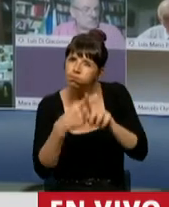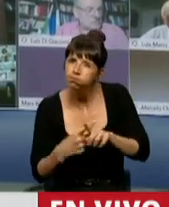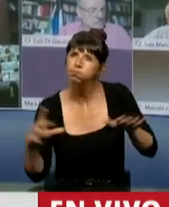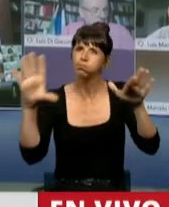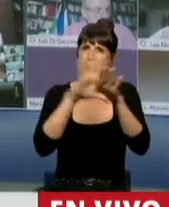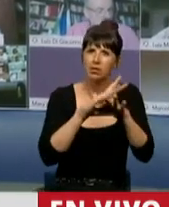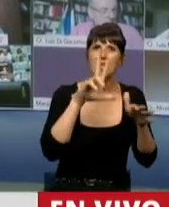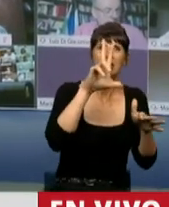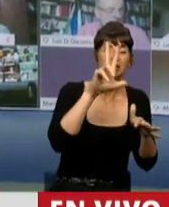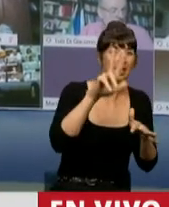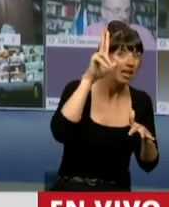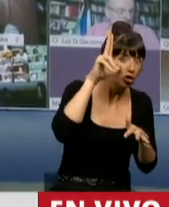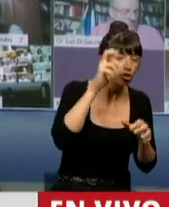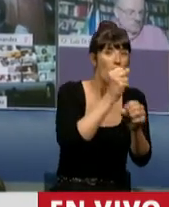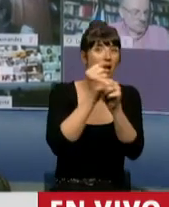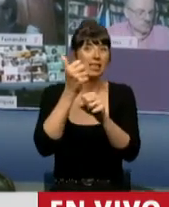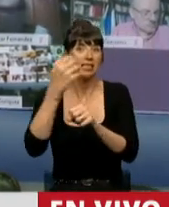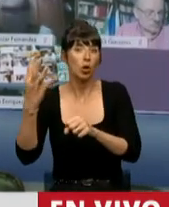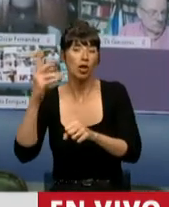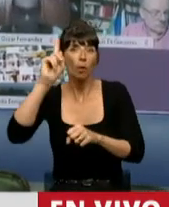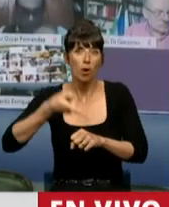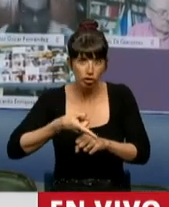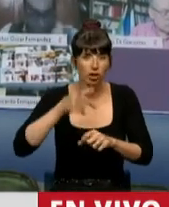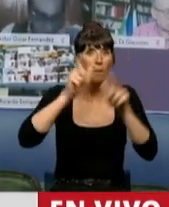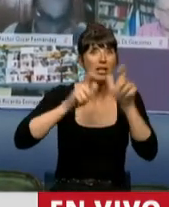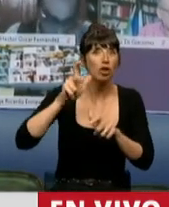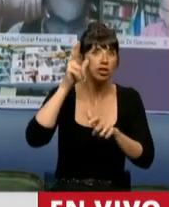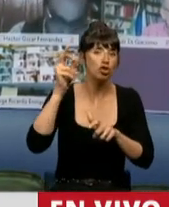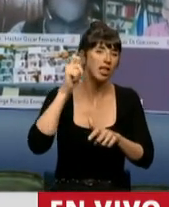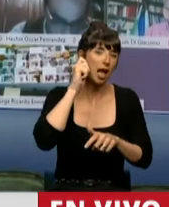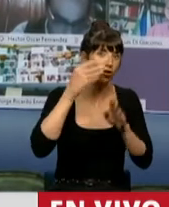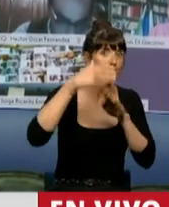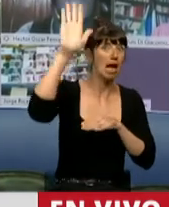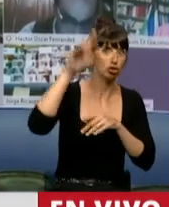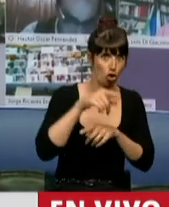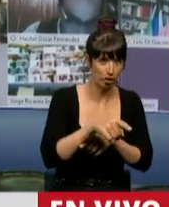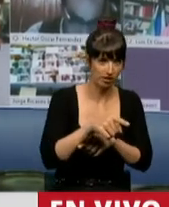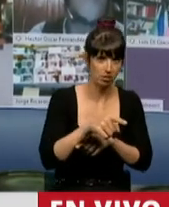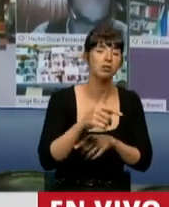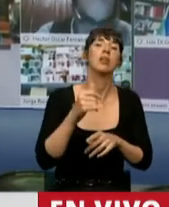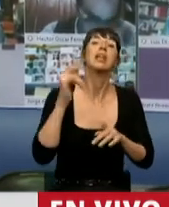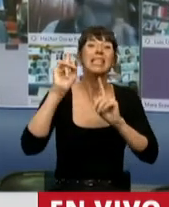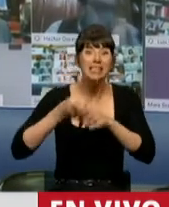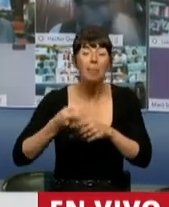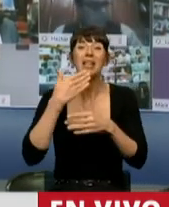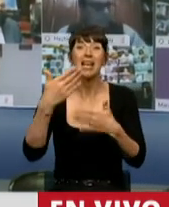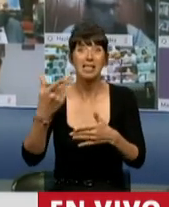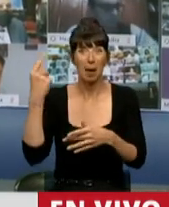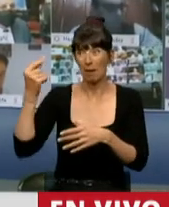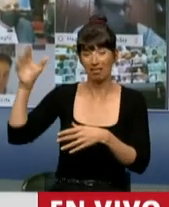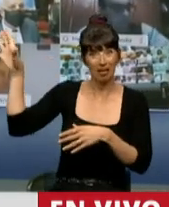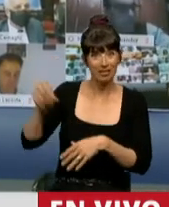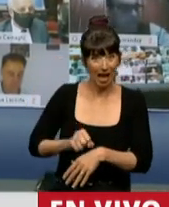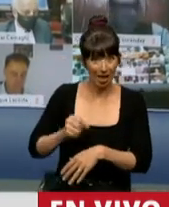ciento en el caso de los mayores de 80 años. Y también que gracias al inserimiento fiscal o blanqueo se